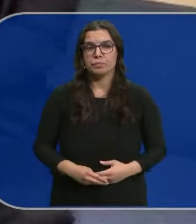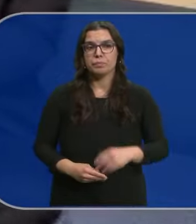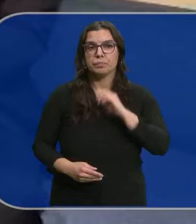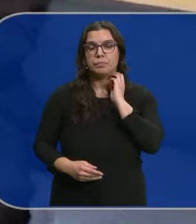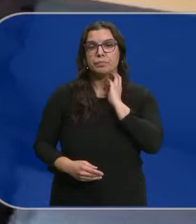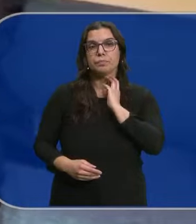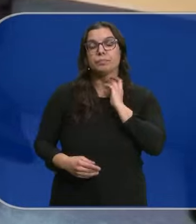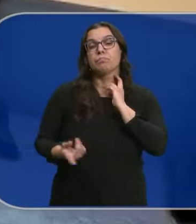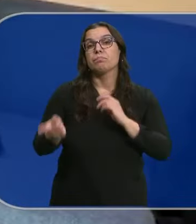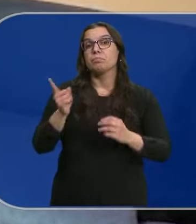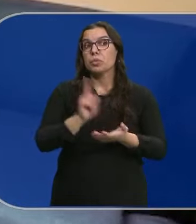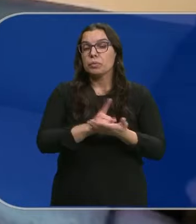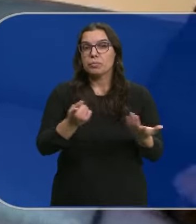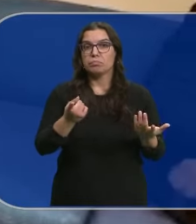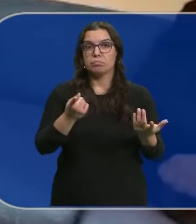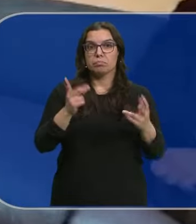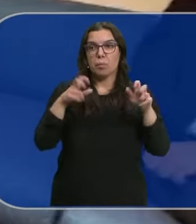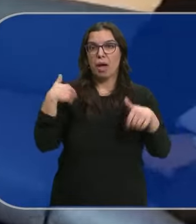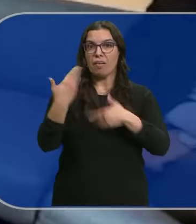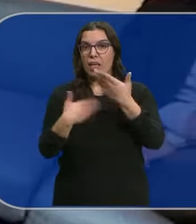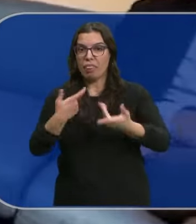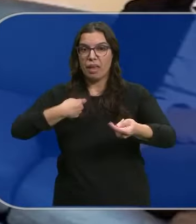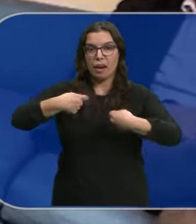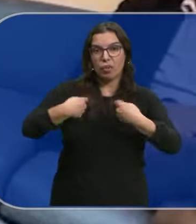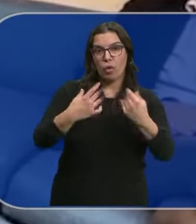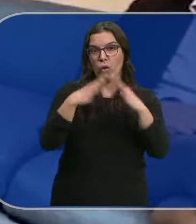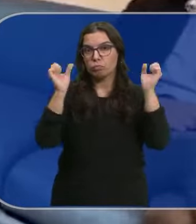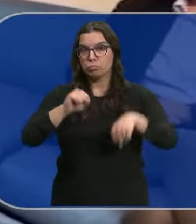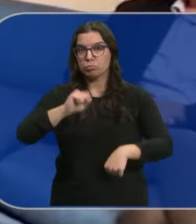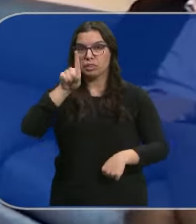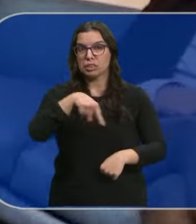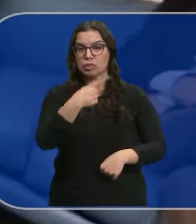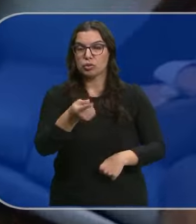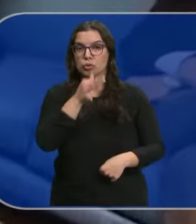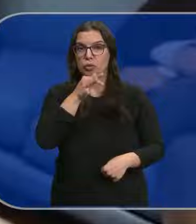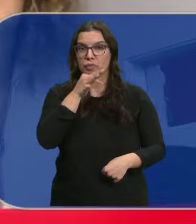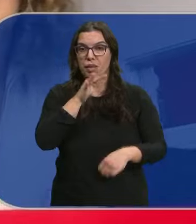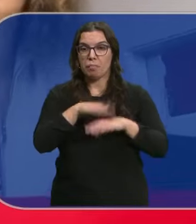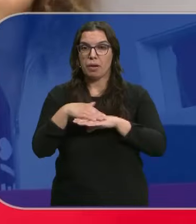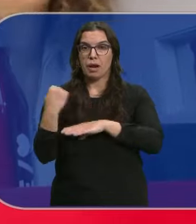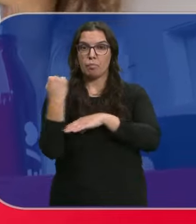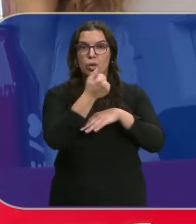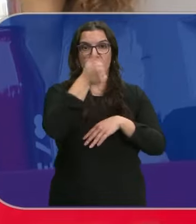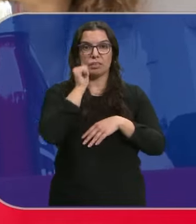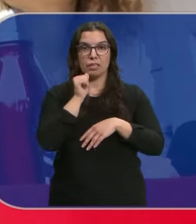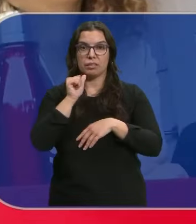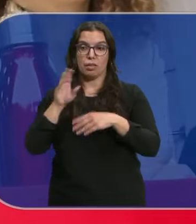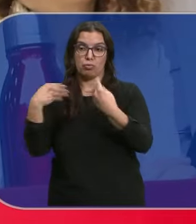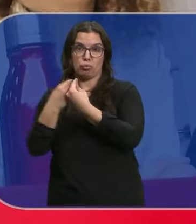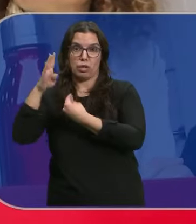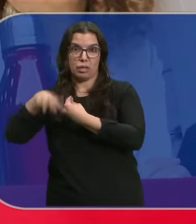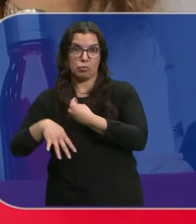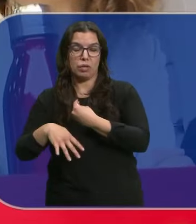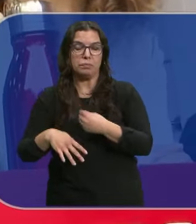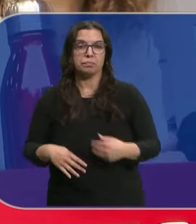Transcurre otra jornada sin que tengamos noticias de avance En las negociaciones entre el PSOE y Junts Para el voto afirmativo de los independentistas en la